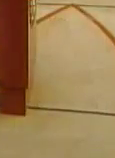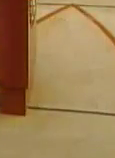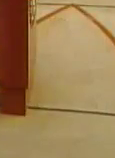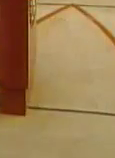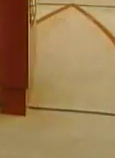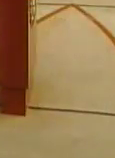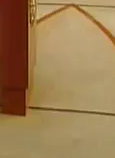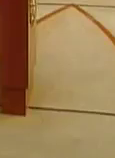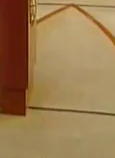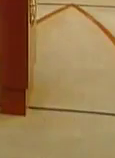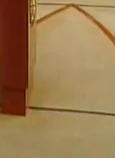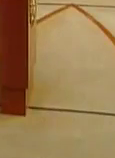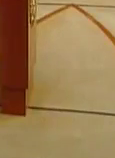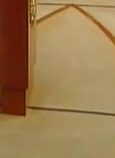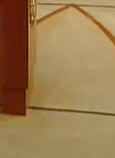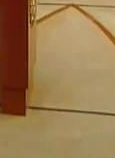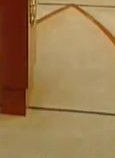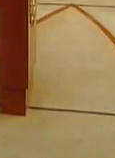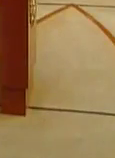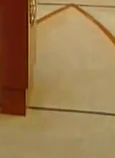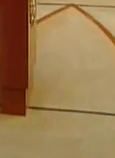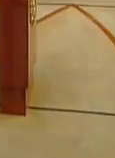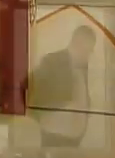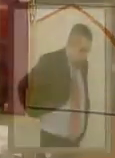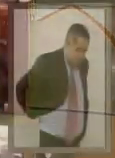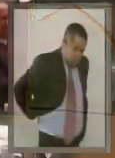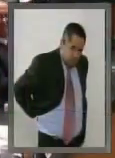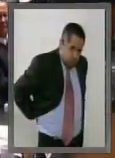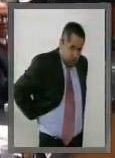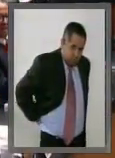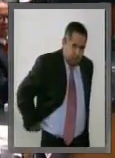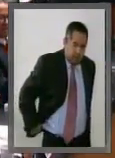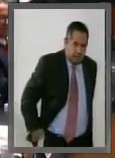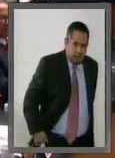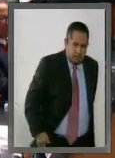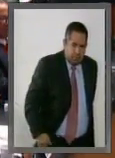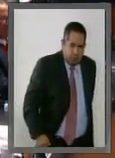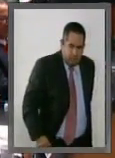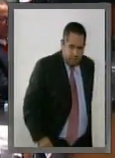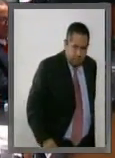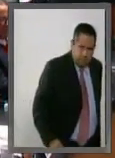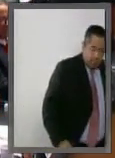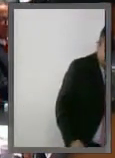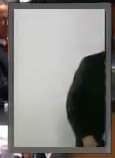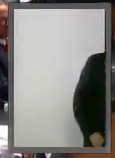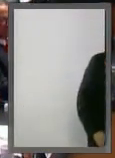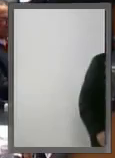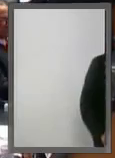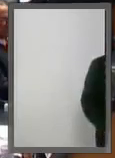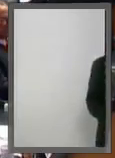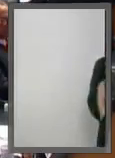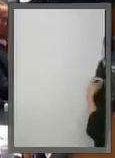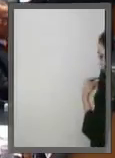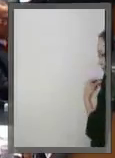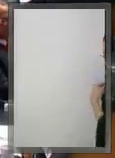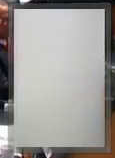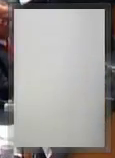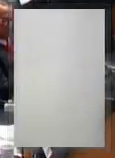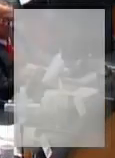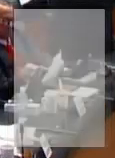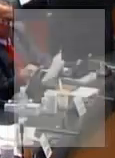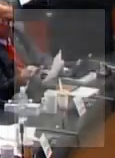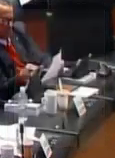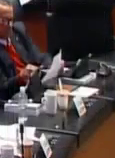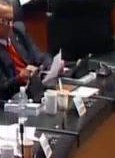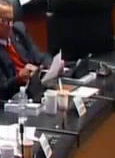Gracias, Senadora Mariana Gómez del Campo, Bursa. Sí, sonido, por favor, el escaño del Senador Marco Antonio